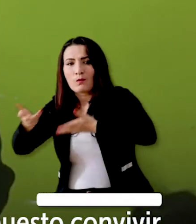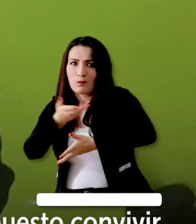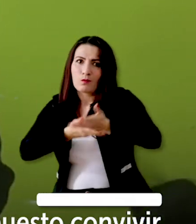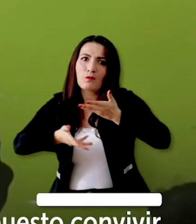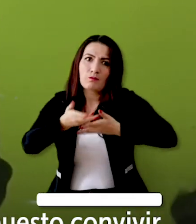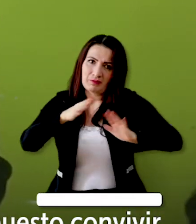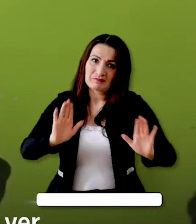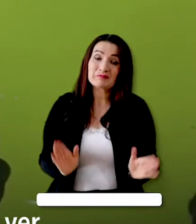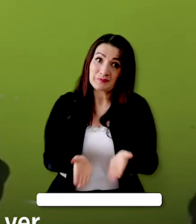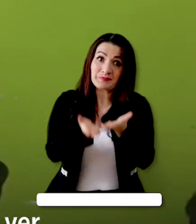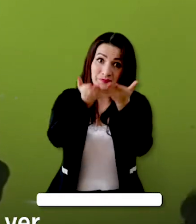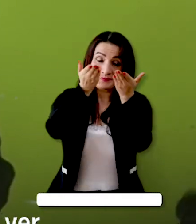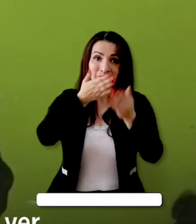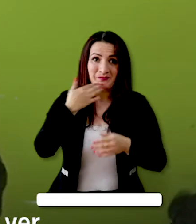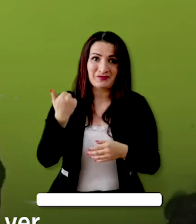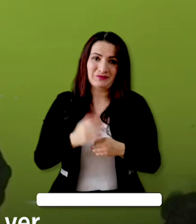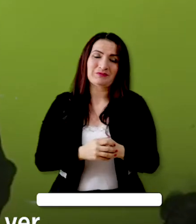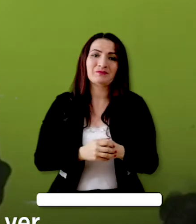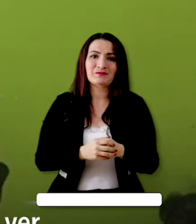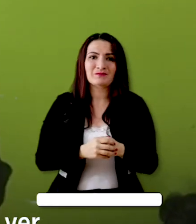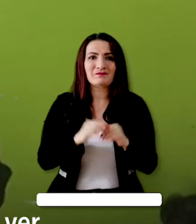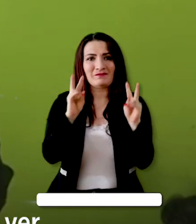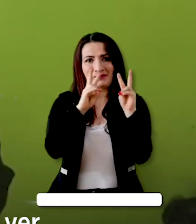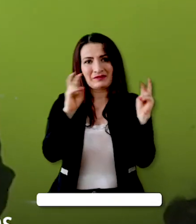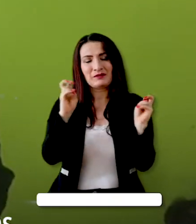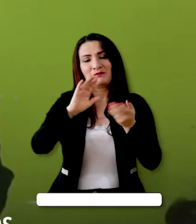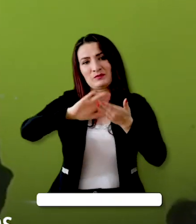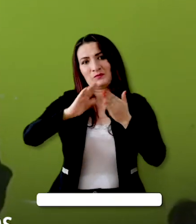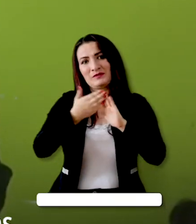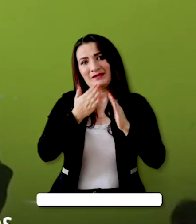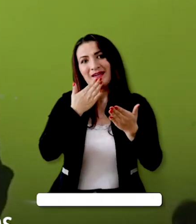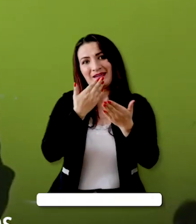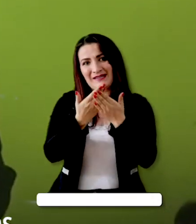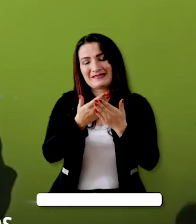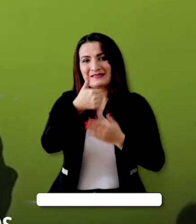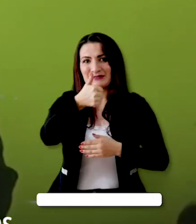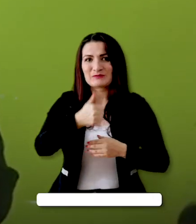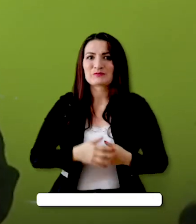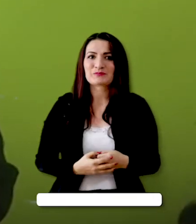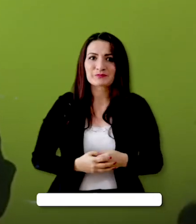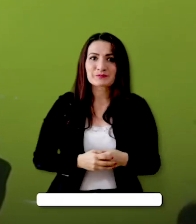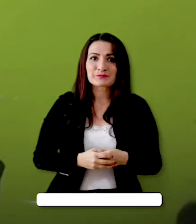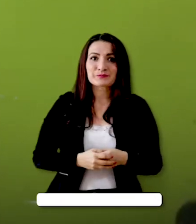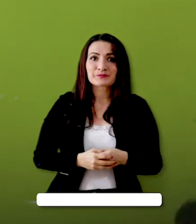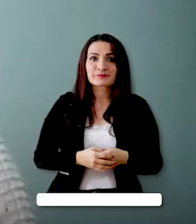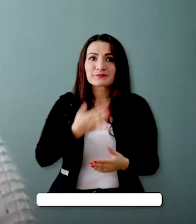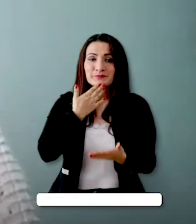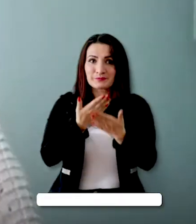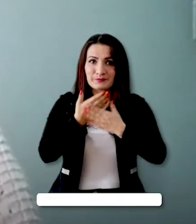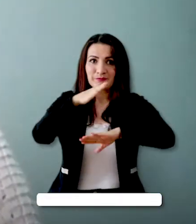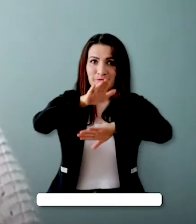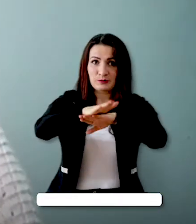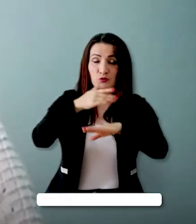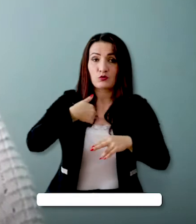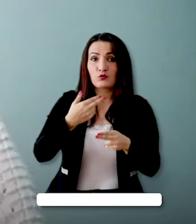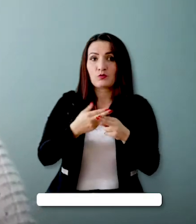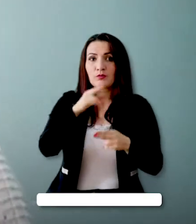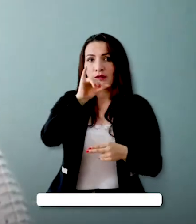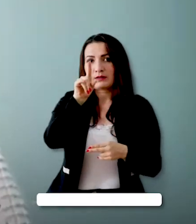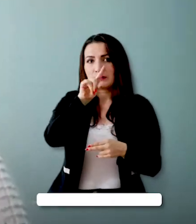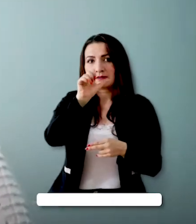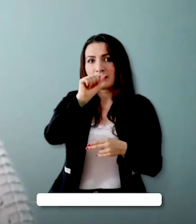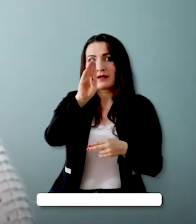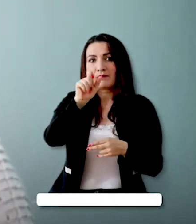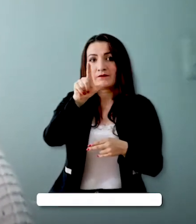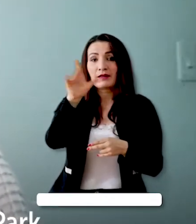convivir y sacar adelante todo lo que tiene que ver con nuestra comunidad residente. Muchísimas gracias. Muy buenas tardes, soy